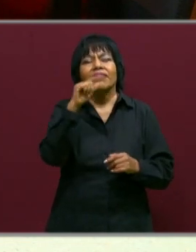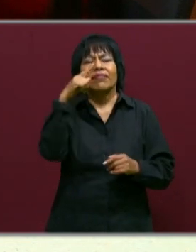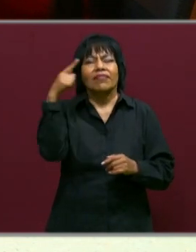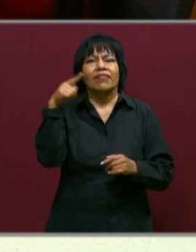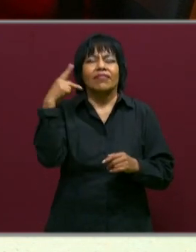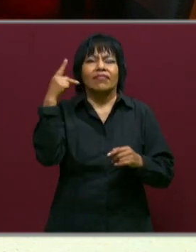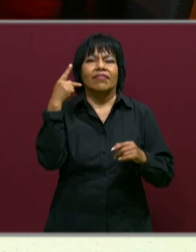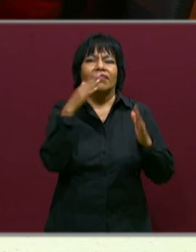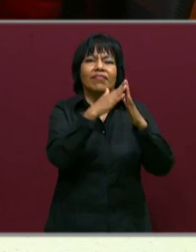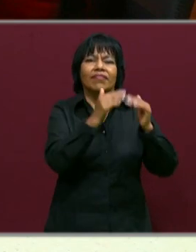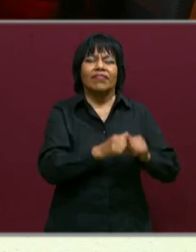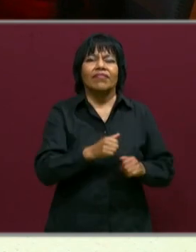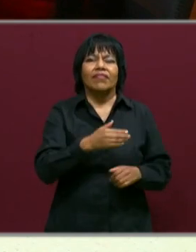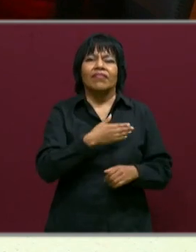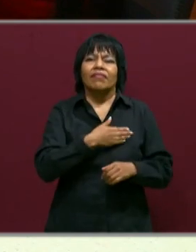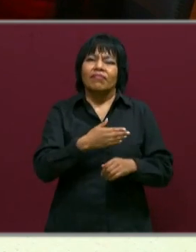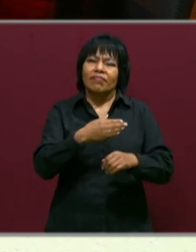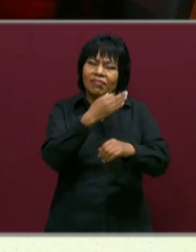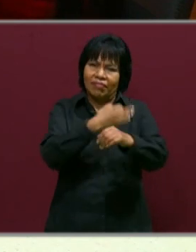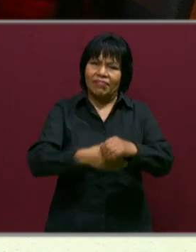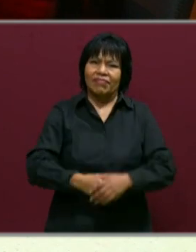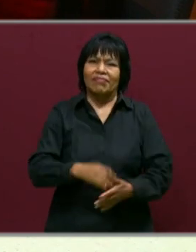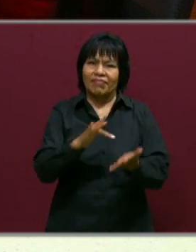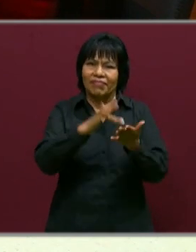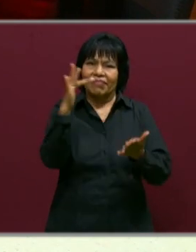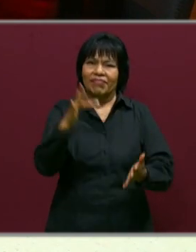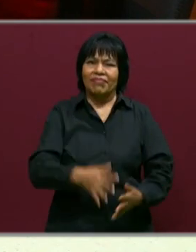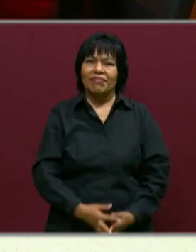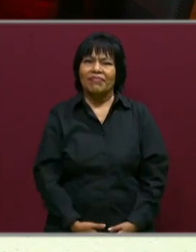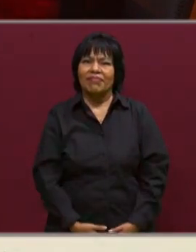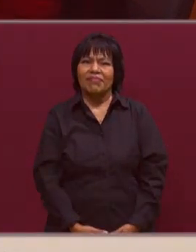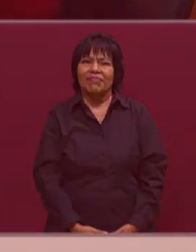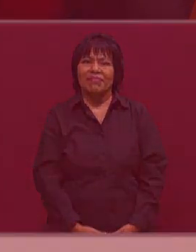a Puebla en Casa. Por lo pronto, que pasen una excelente tarde. Muchas gracias.